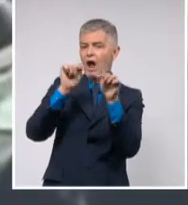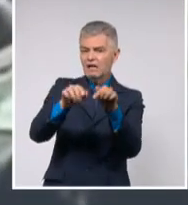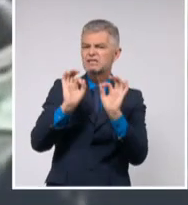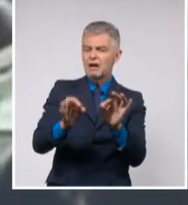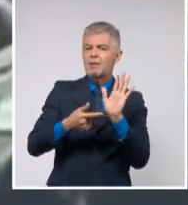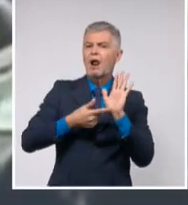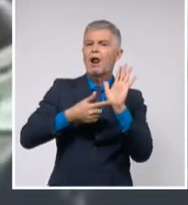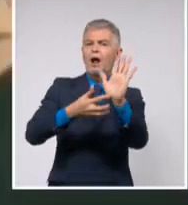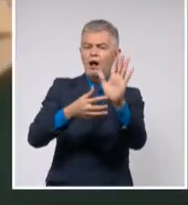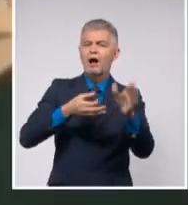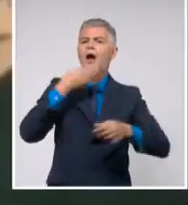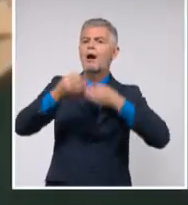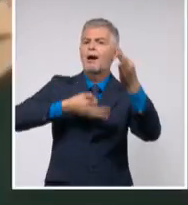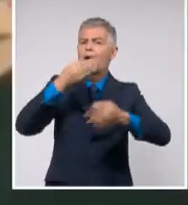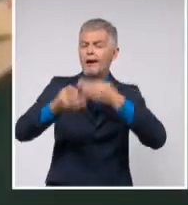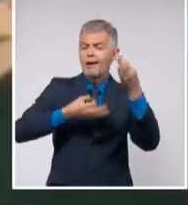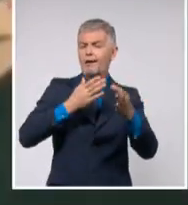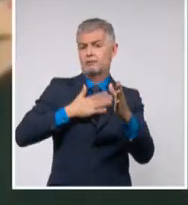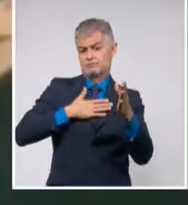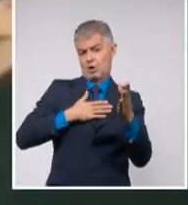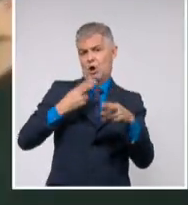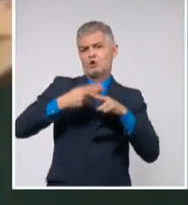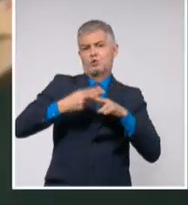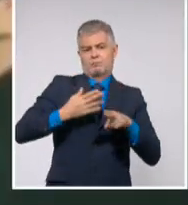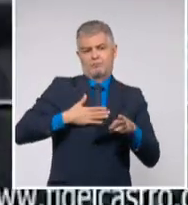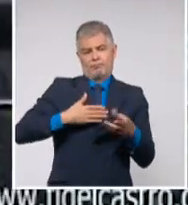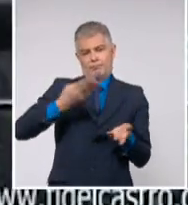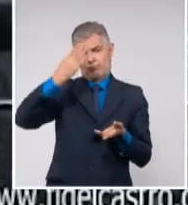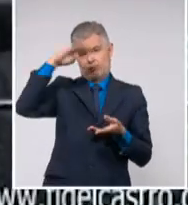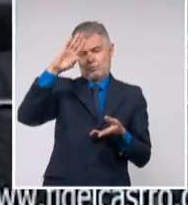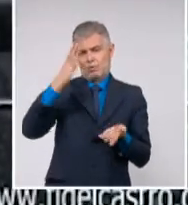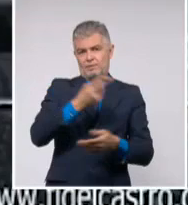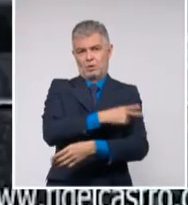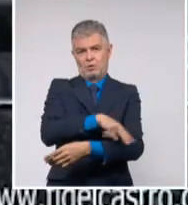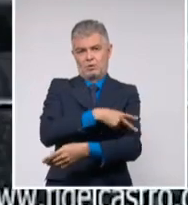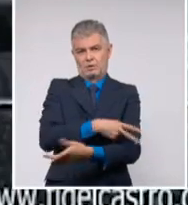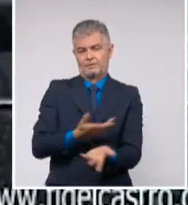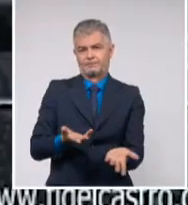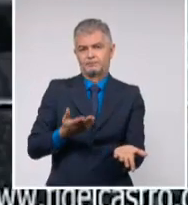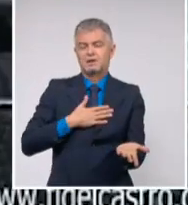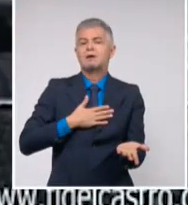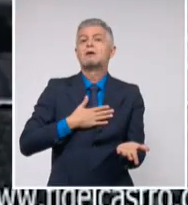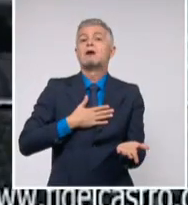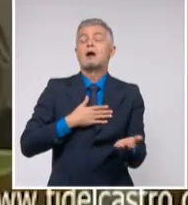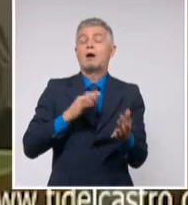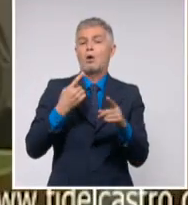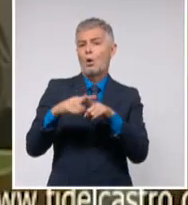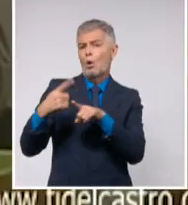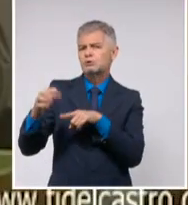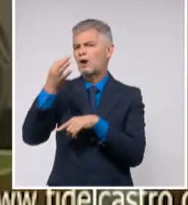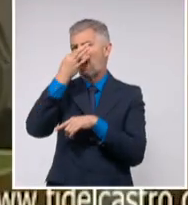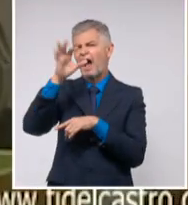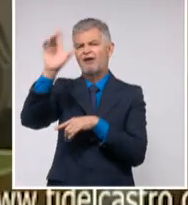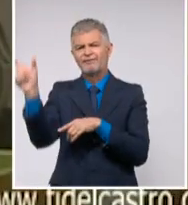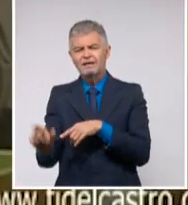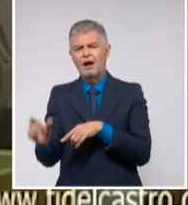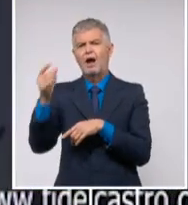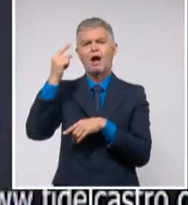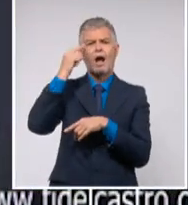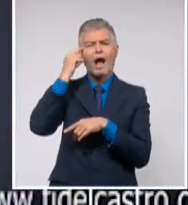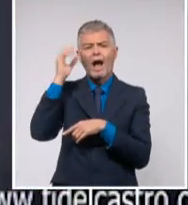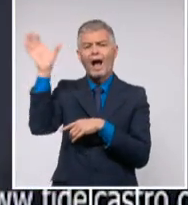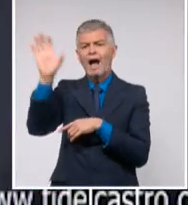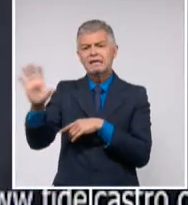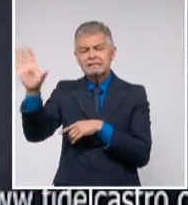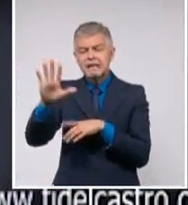cubano, sino la de otras naciones latinoamericanas y caribeñas, africanas, asiáticas, no alineadas con el